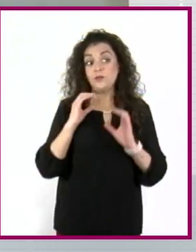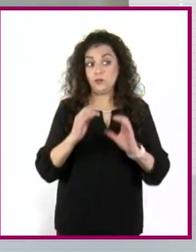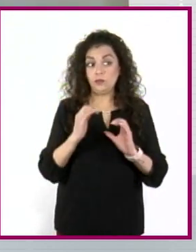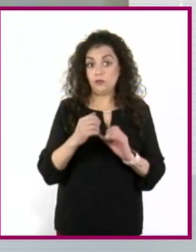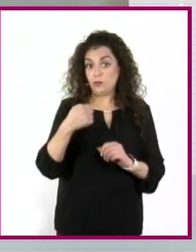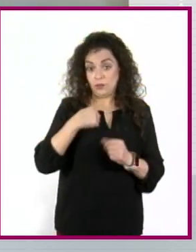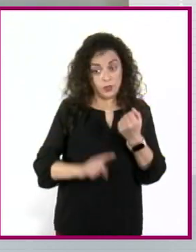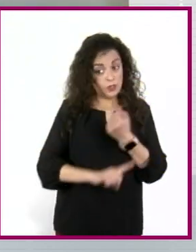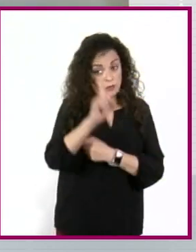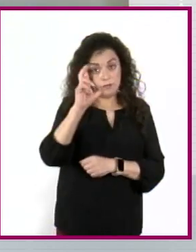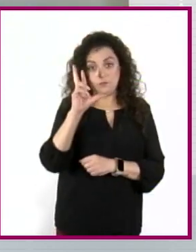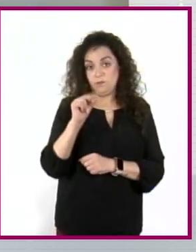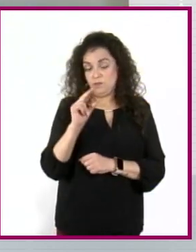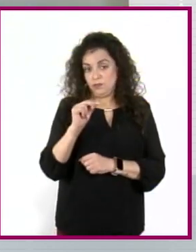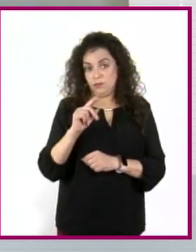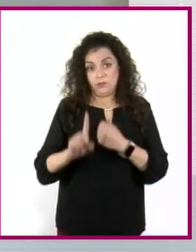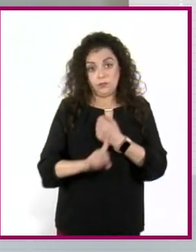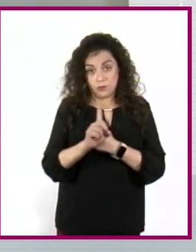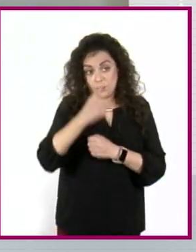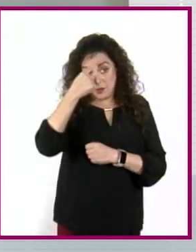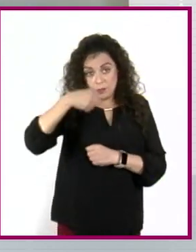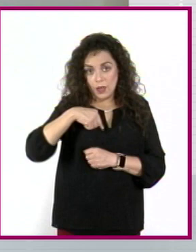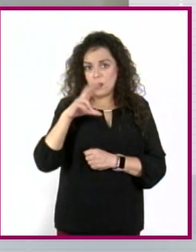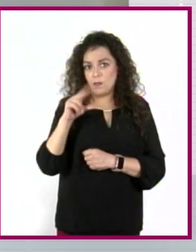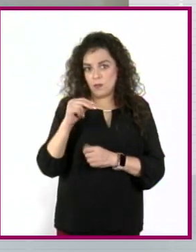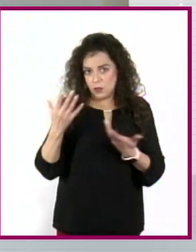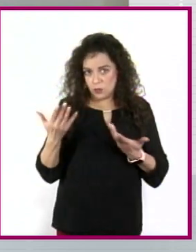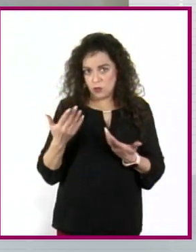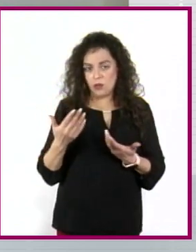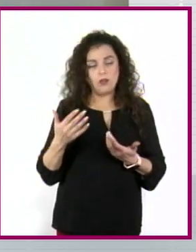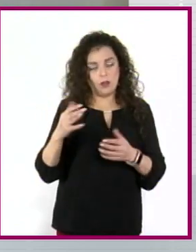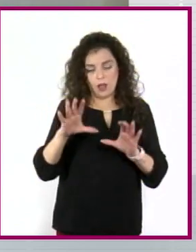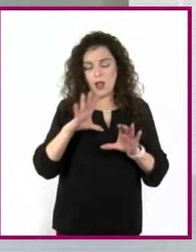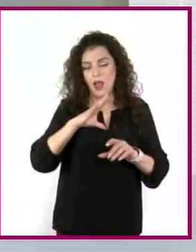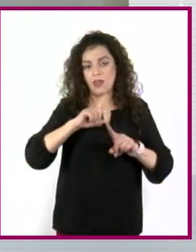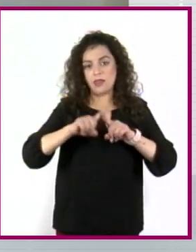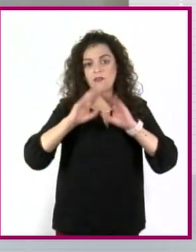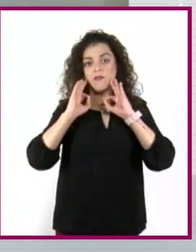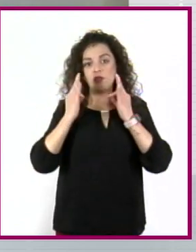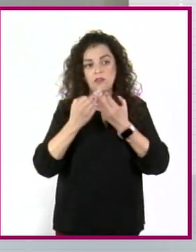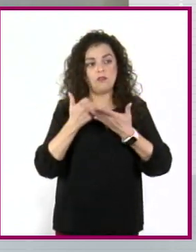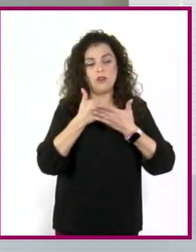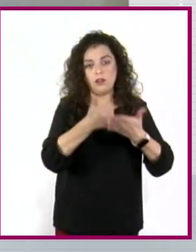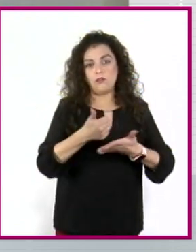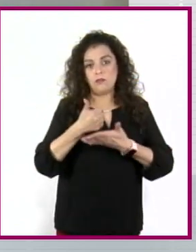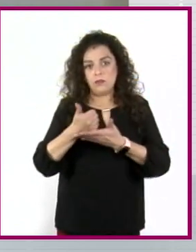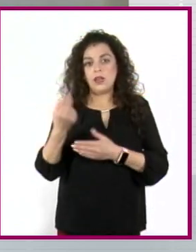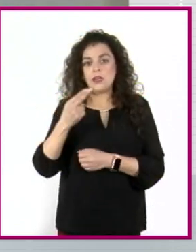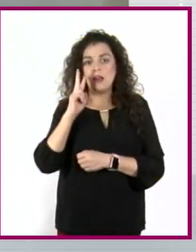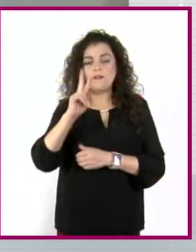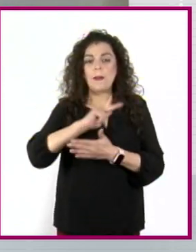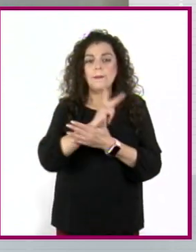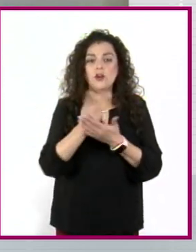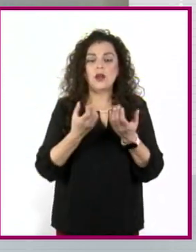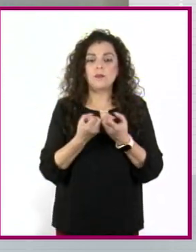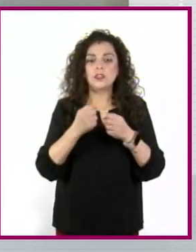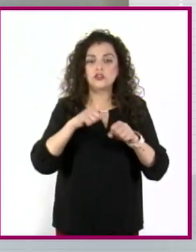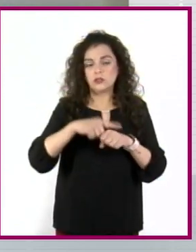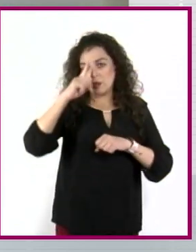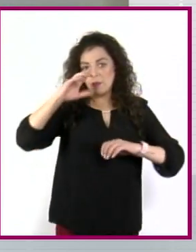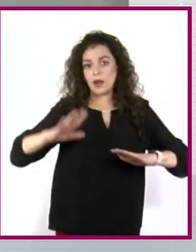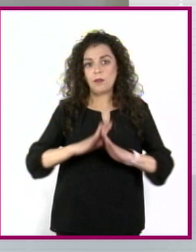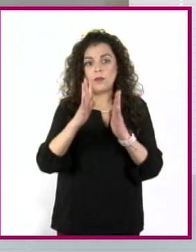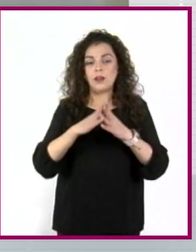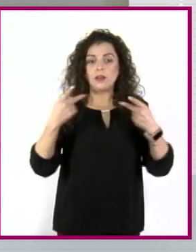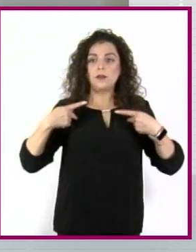ayudar. Hay que ir a ver estos programas sociales de participación ciudadana, entender muy bien de qué se